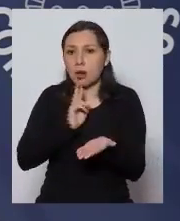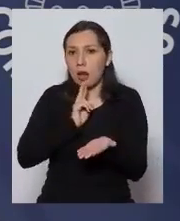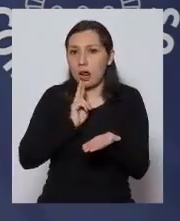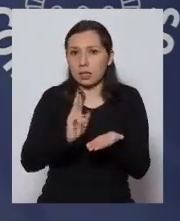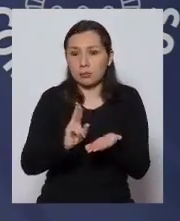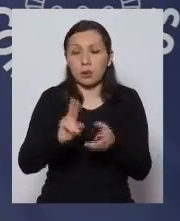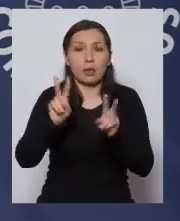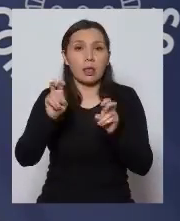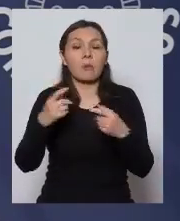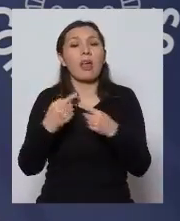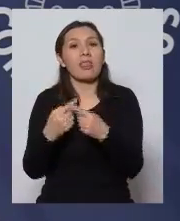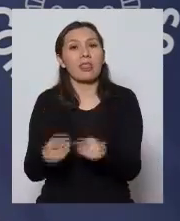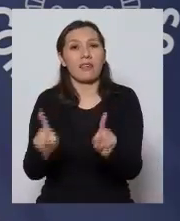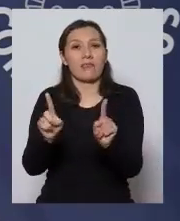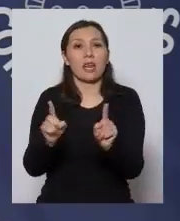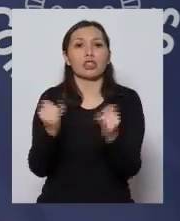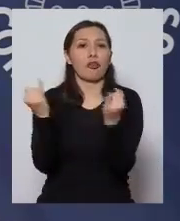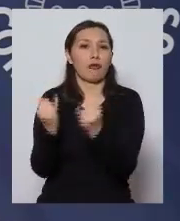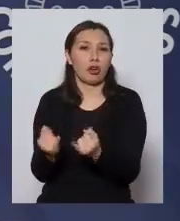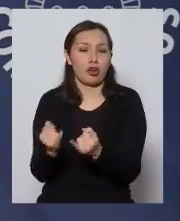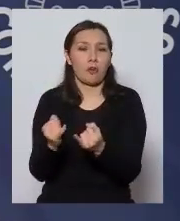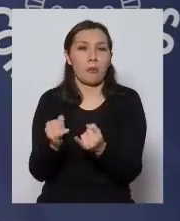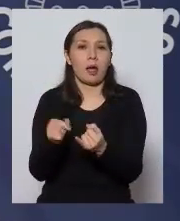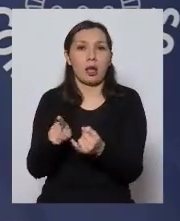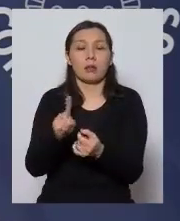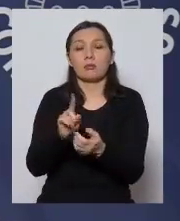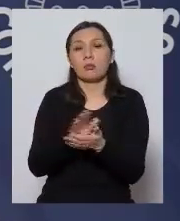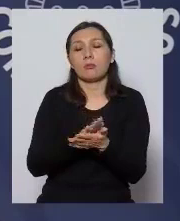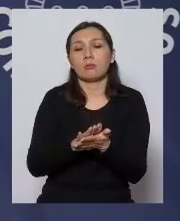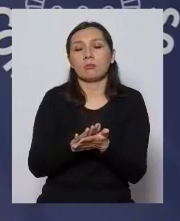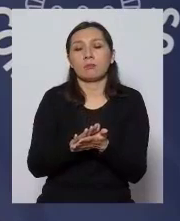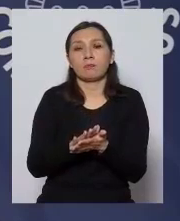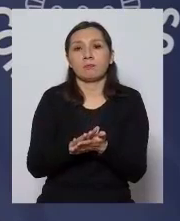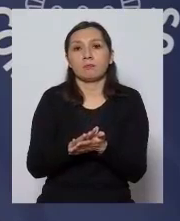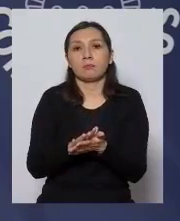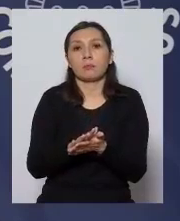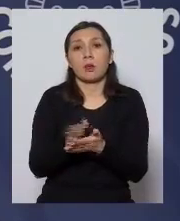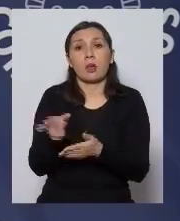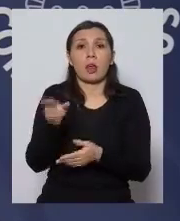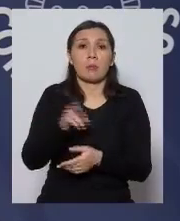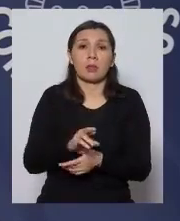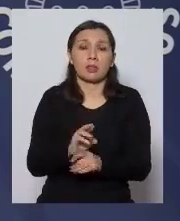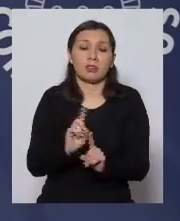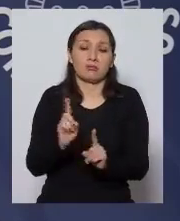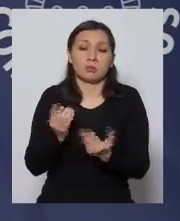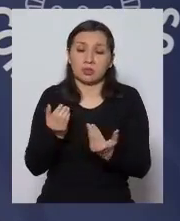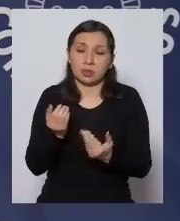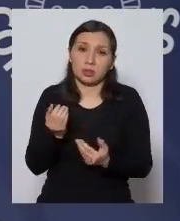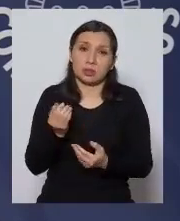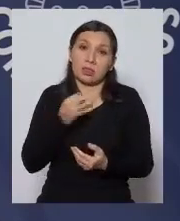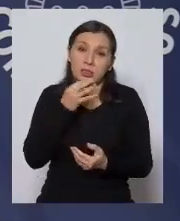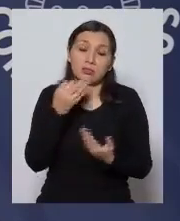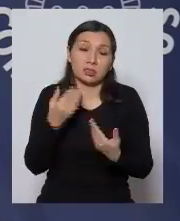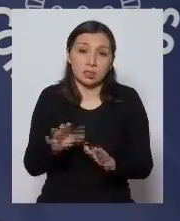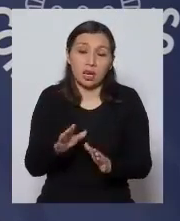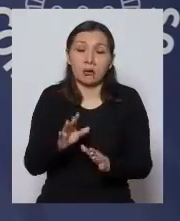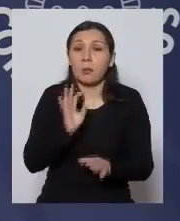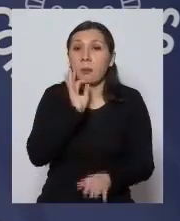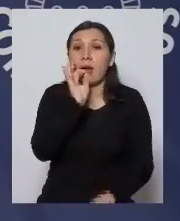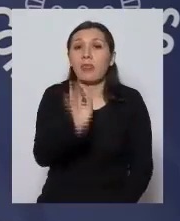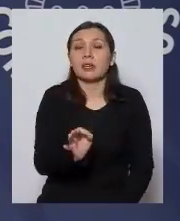respuesta a través de distintos mecanismos que no es el caso repetir llámese